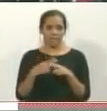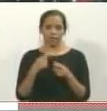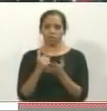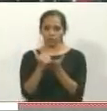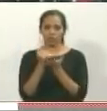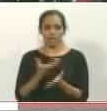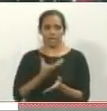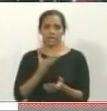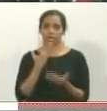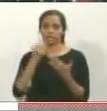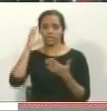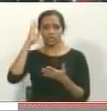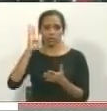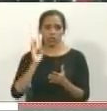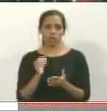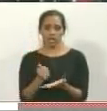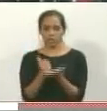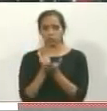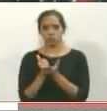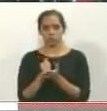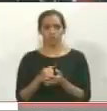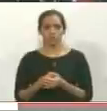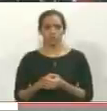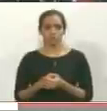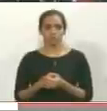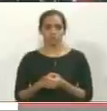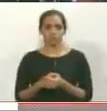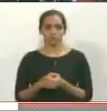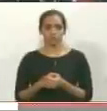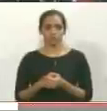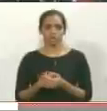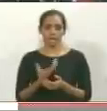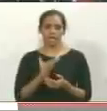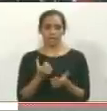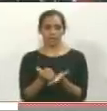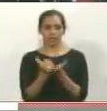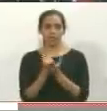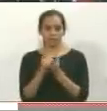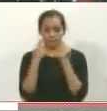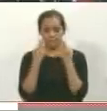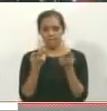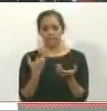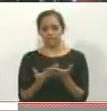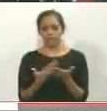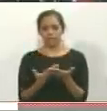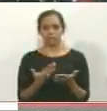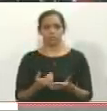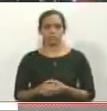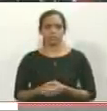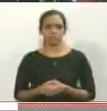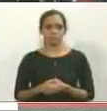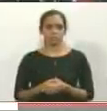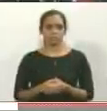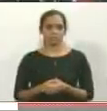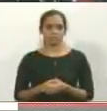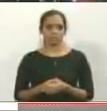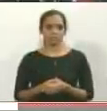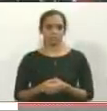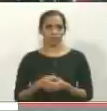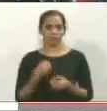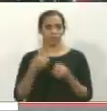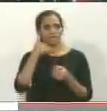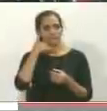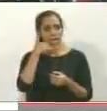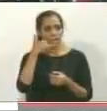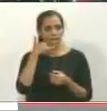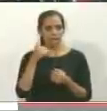a Dios y a todos los demás. Me traen a la gente de la alcaldía que me están ayudando y están pendientes en el hogar de este lugar. Es una llamada, pero esa